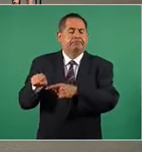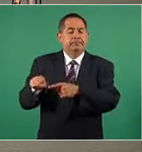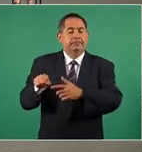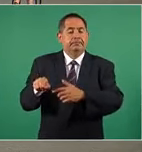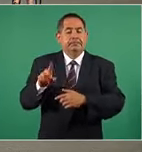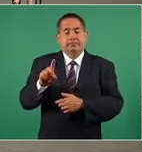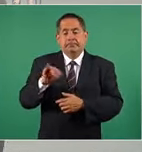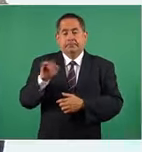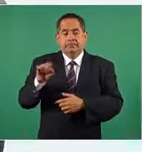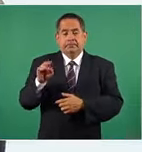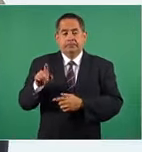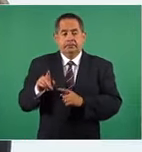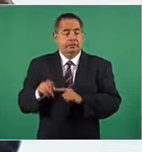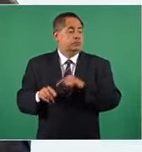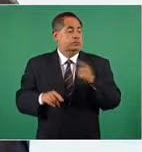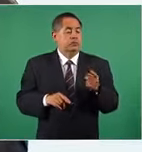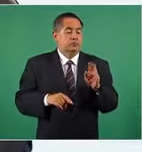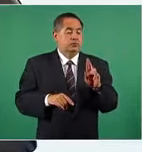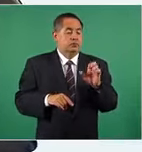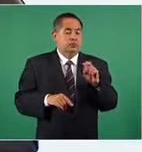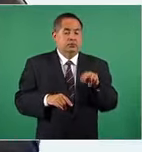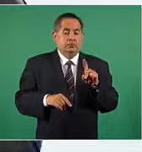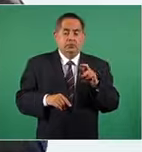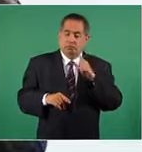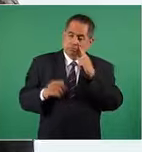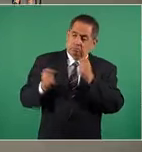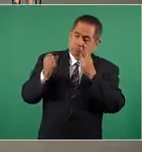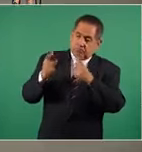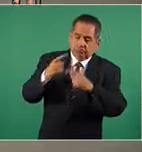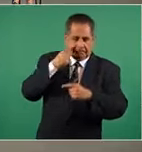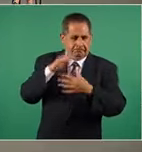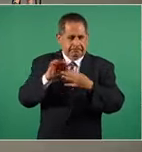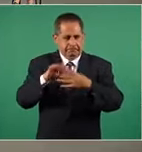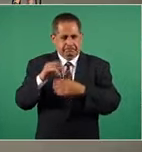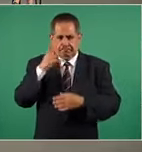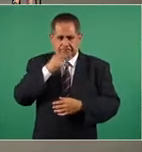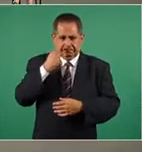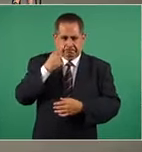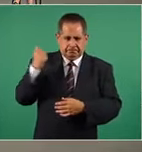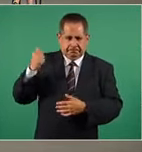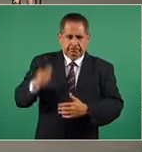y lo admiraba Rubén Darío. Pero mire qué bonito esto, qué bello.